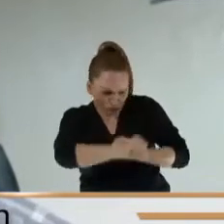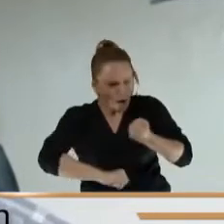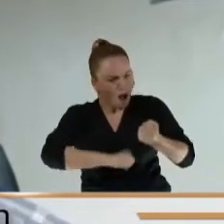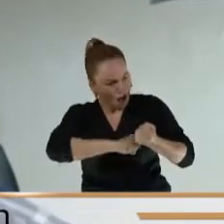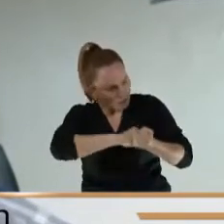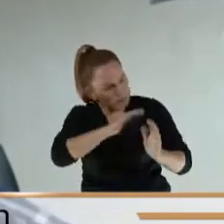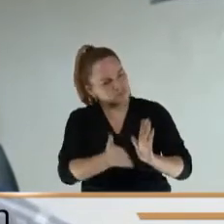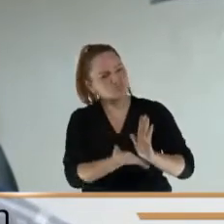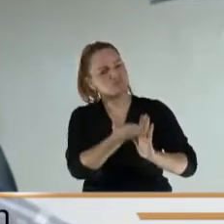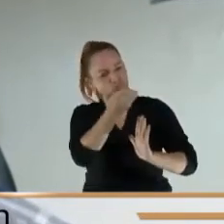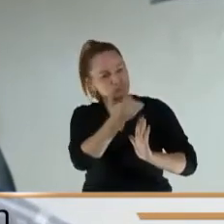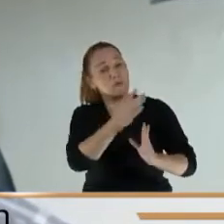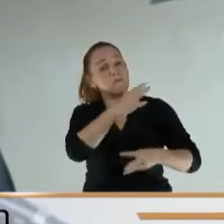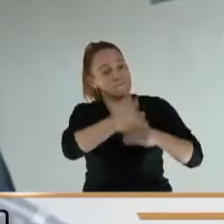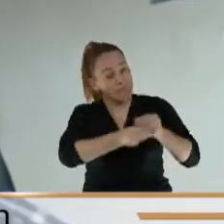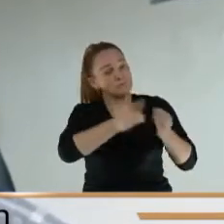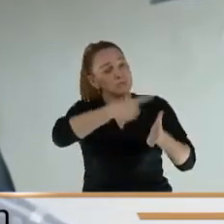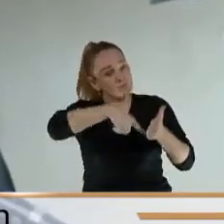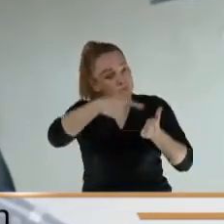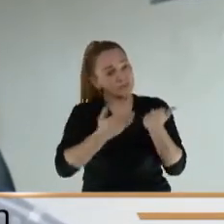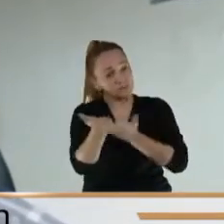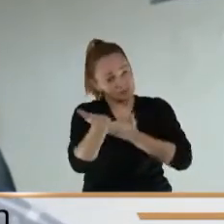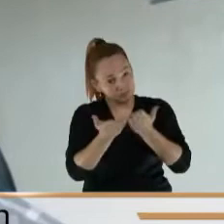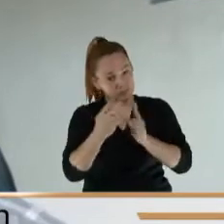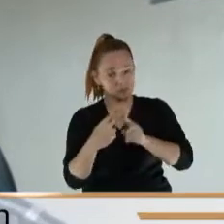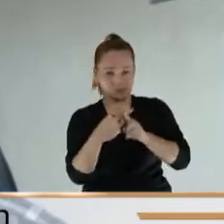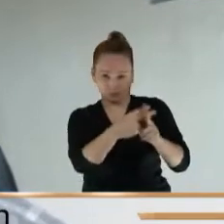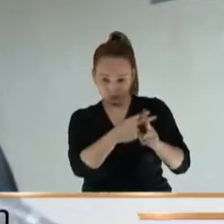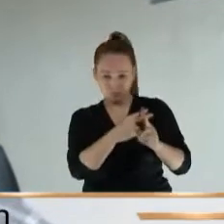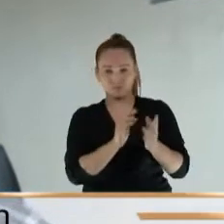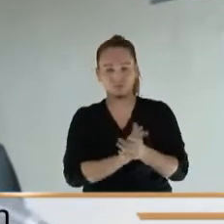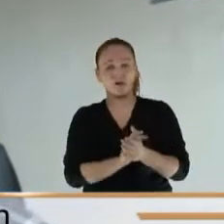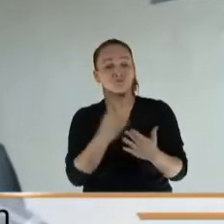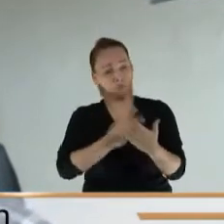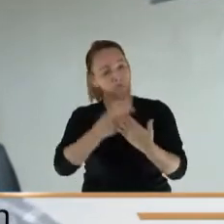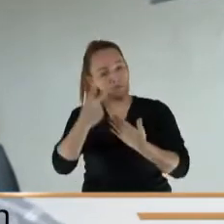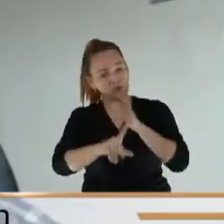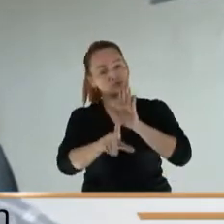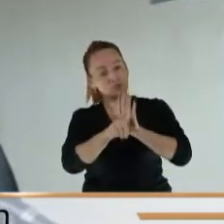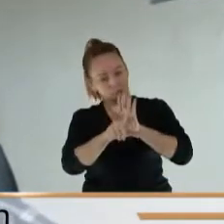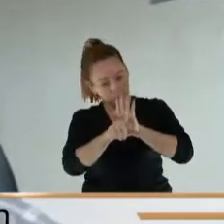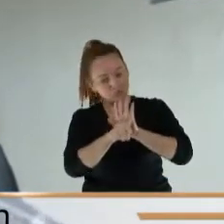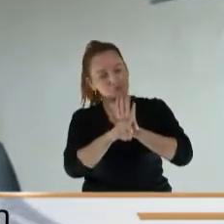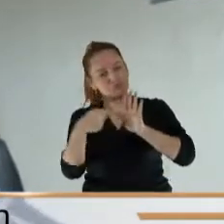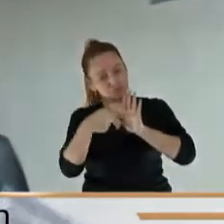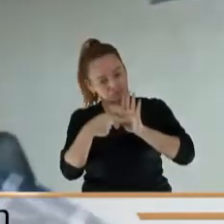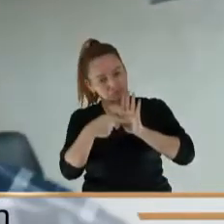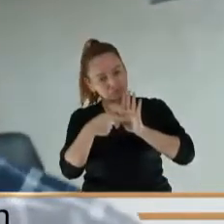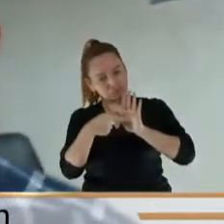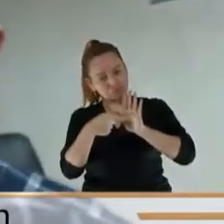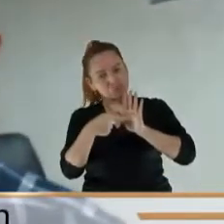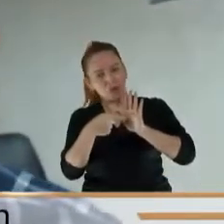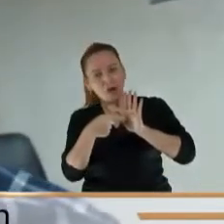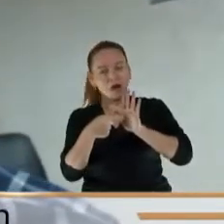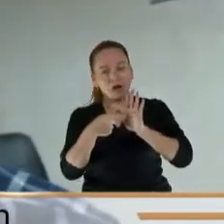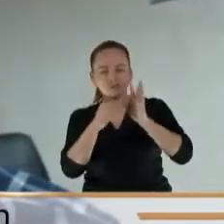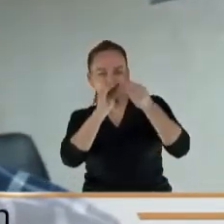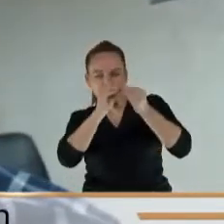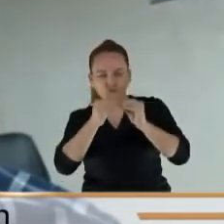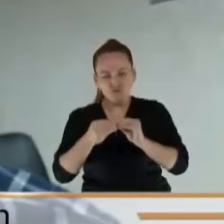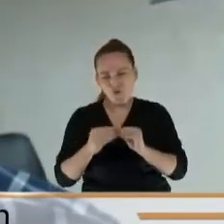los que logren un contrato de prestación de servicios. Por eso el proyecto se le da un esquema